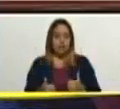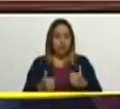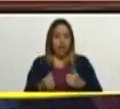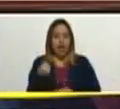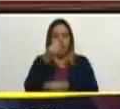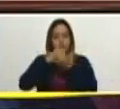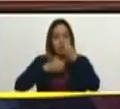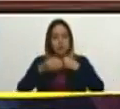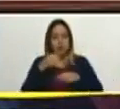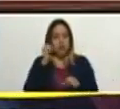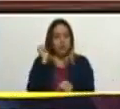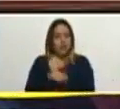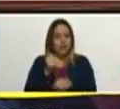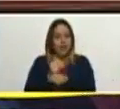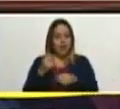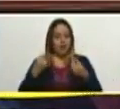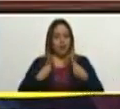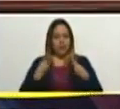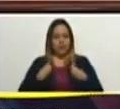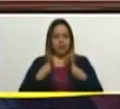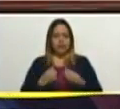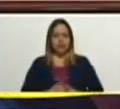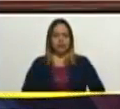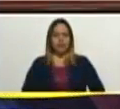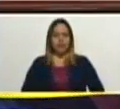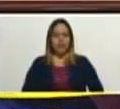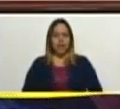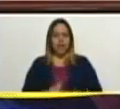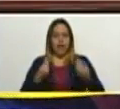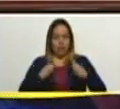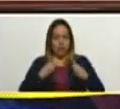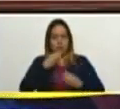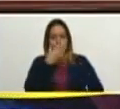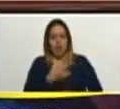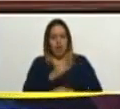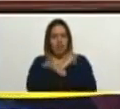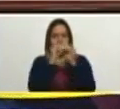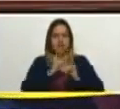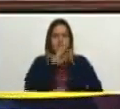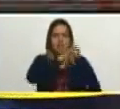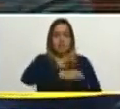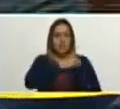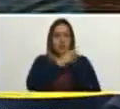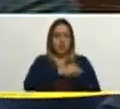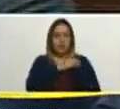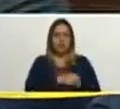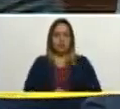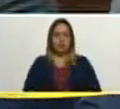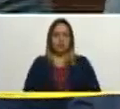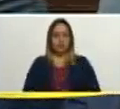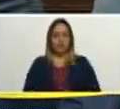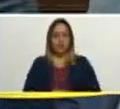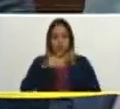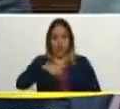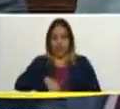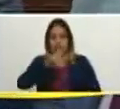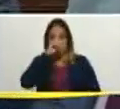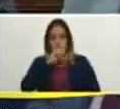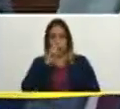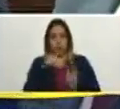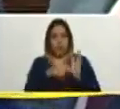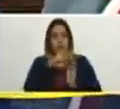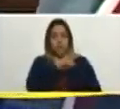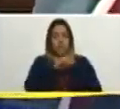alimentación, al trabajo, a la vida, al vivir viviendo, a la felicidad social. Así que este año 2023